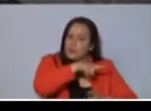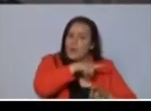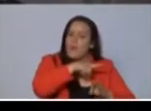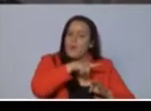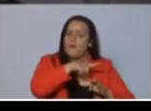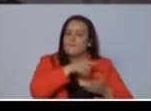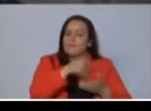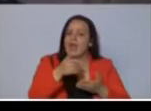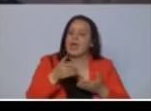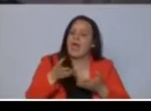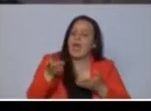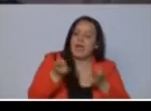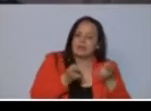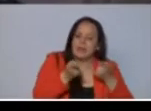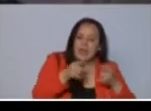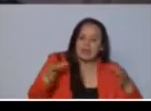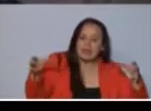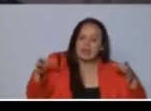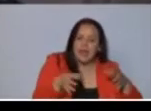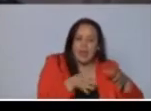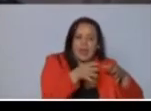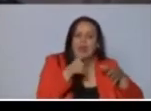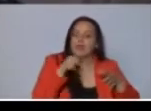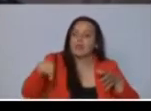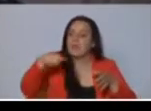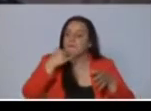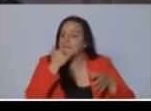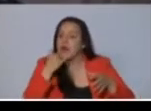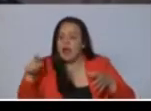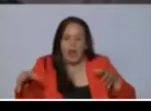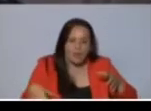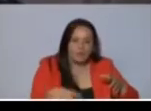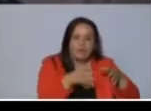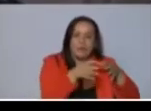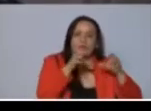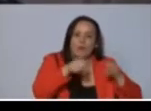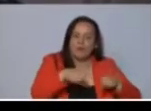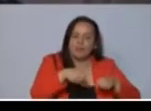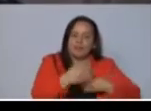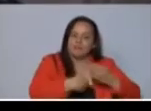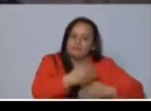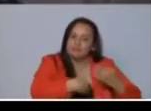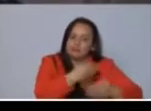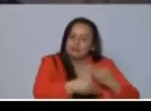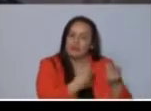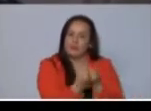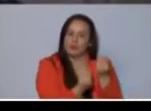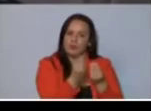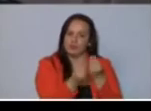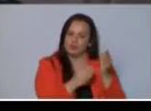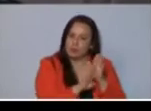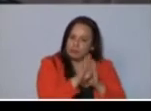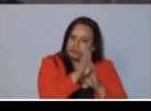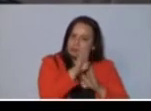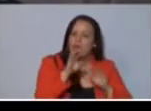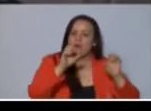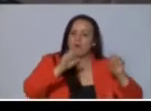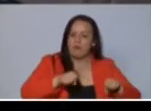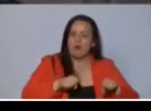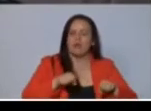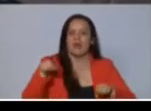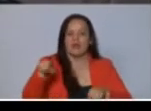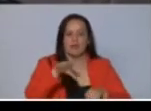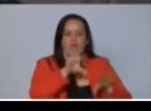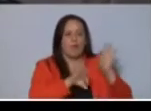les están yendo mal, esos son los que van a poder generar encadenamientos productivos para que realmente haya de alguna